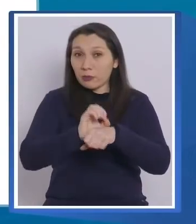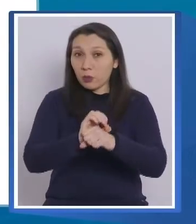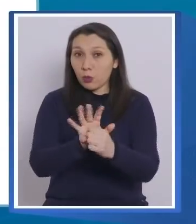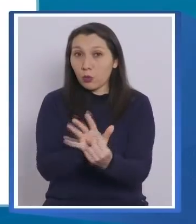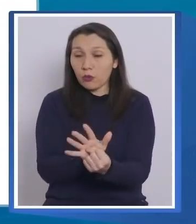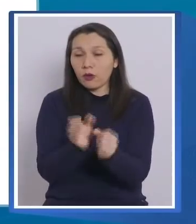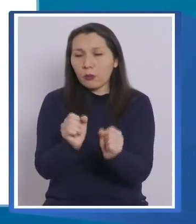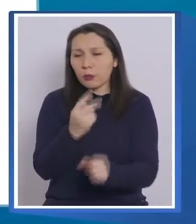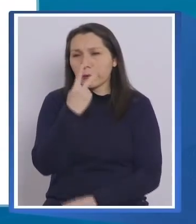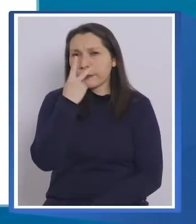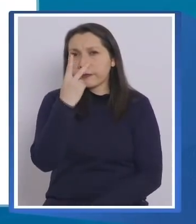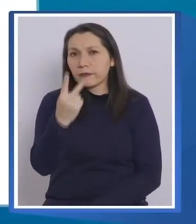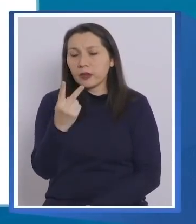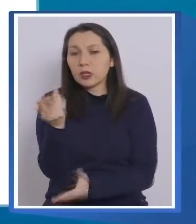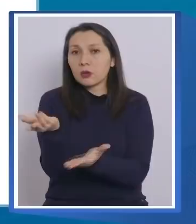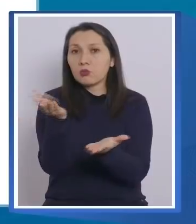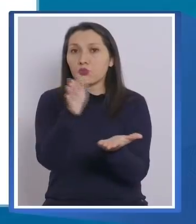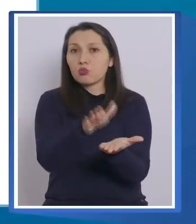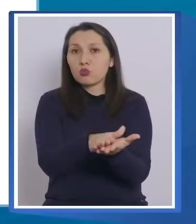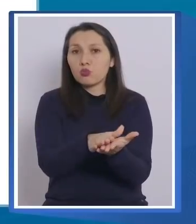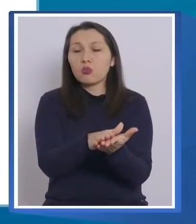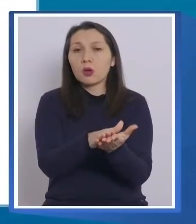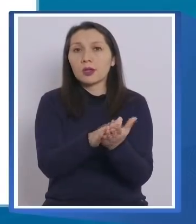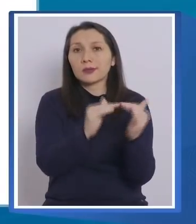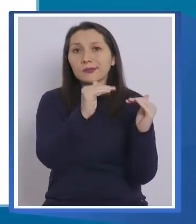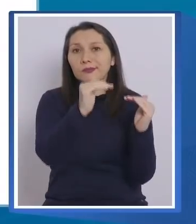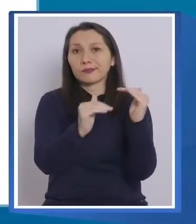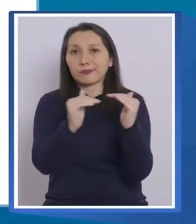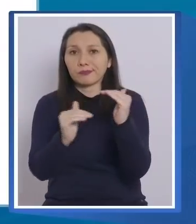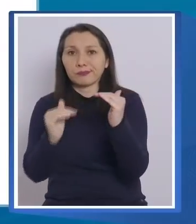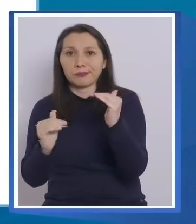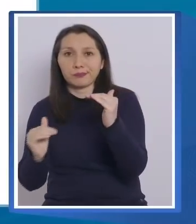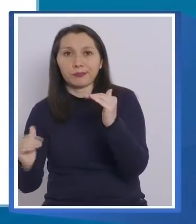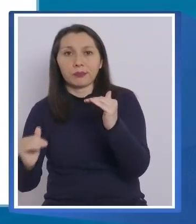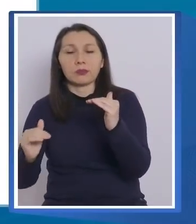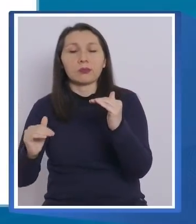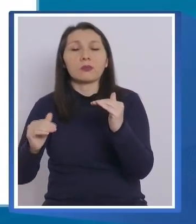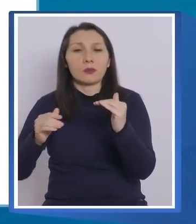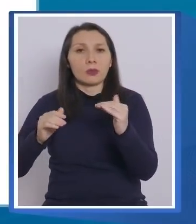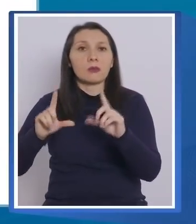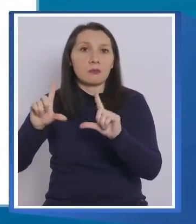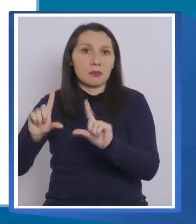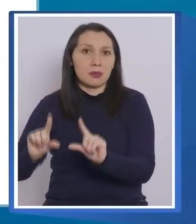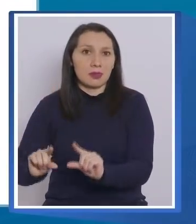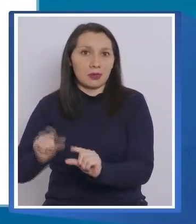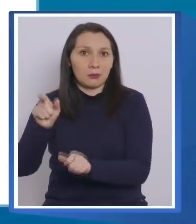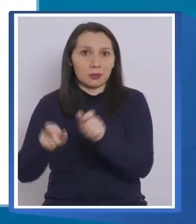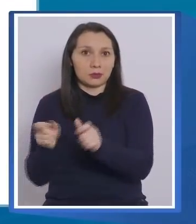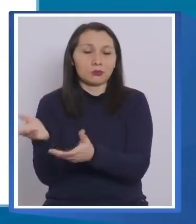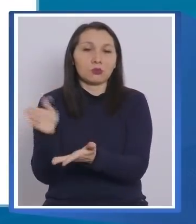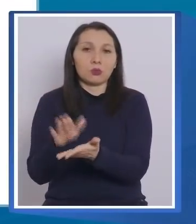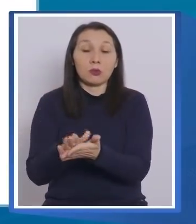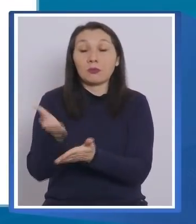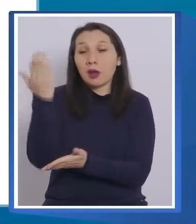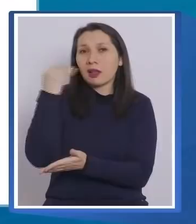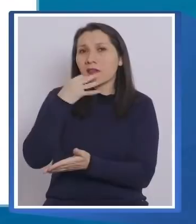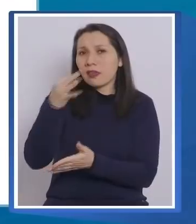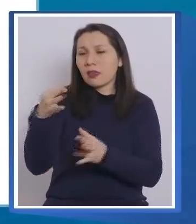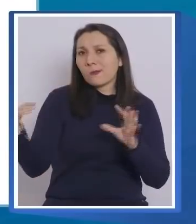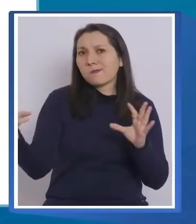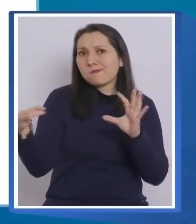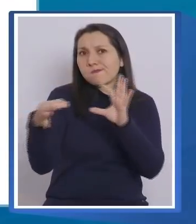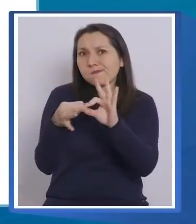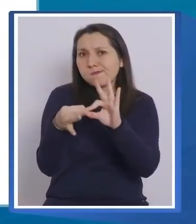podemos observar que la mortalidad ha mantenido su tendencia a la baja. Como lo hemos dicho anteriormente, existe una relación muy